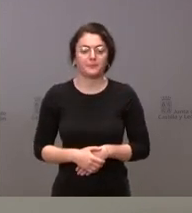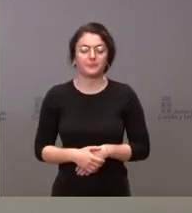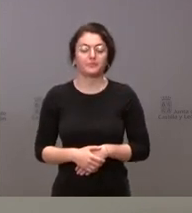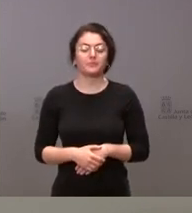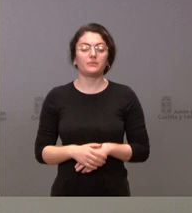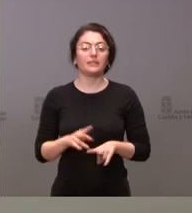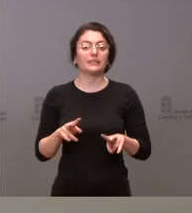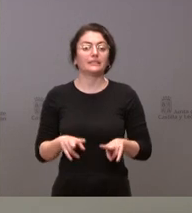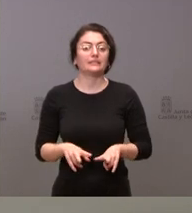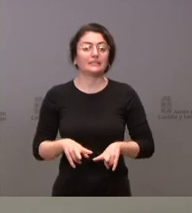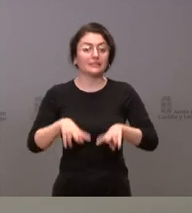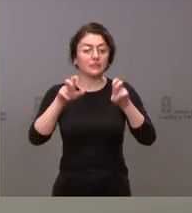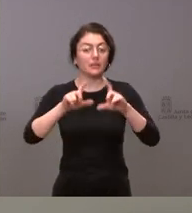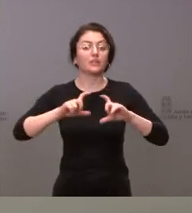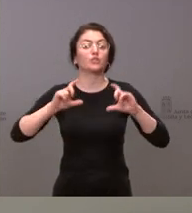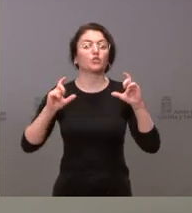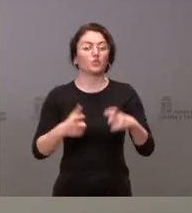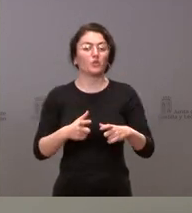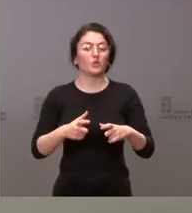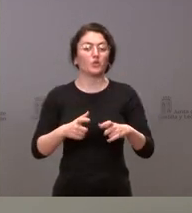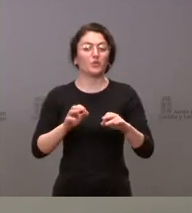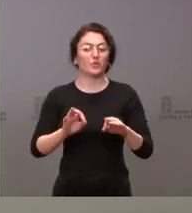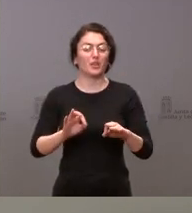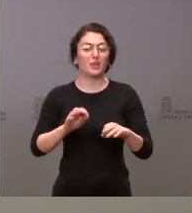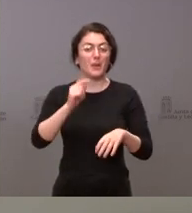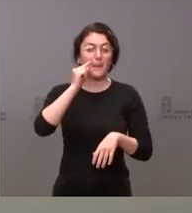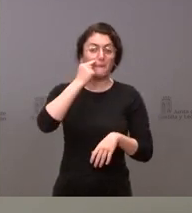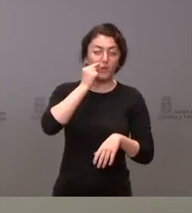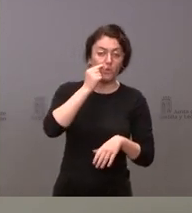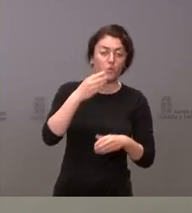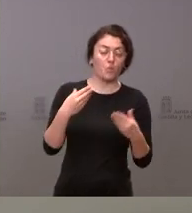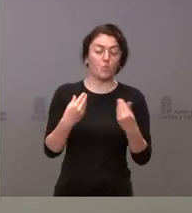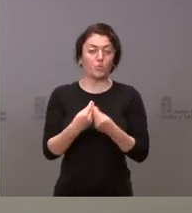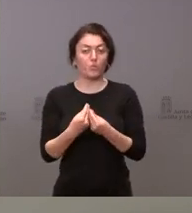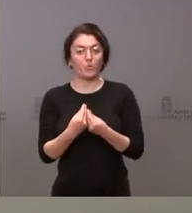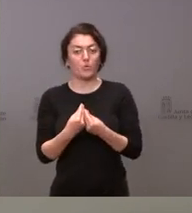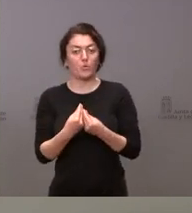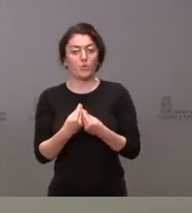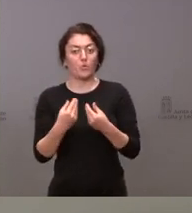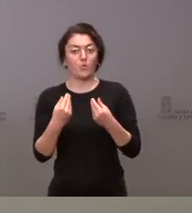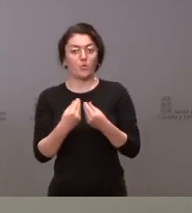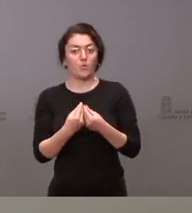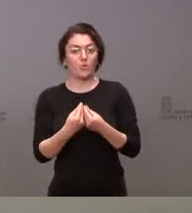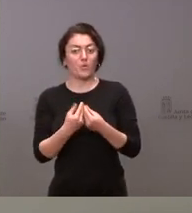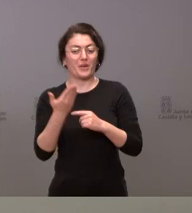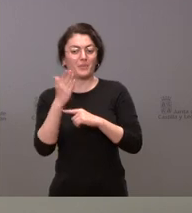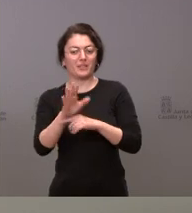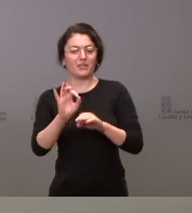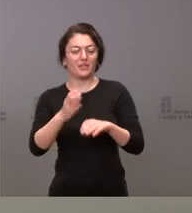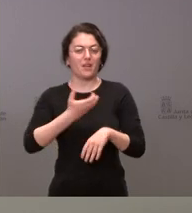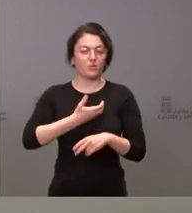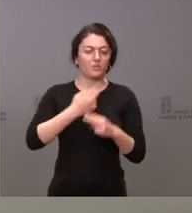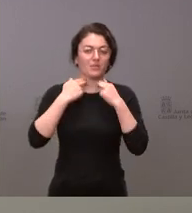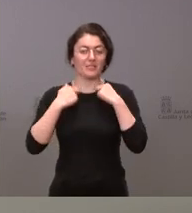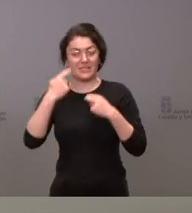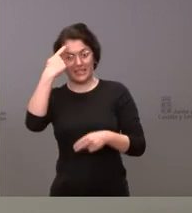reunión del presidente con las representantes de las corporaciones locales, sabe usted que el